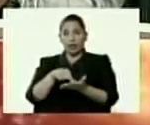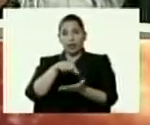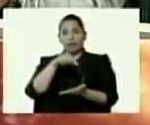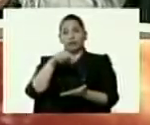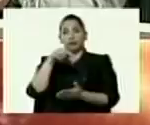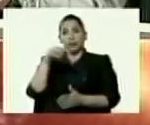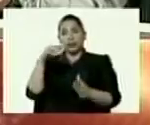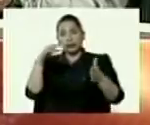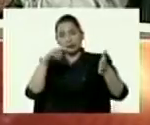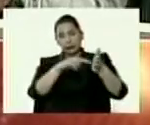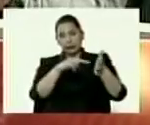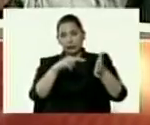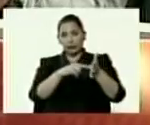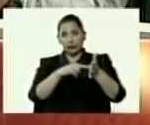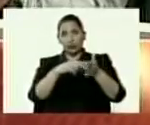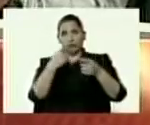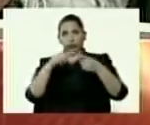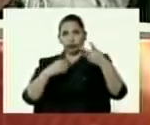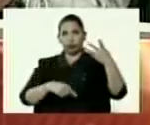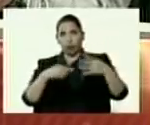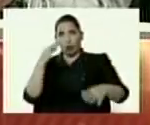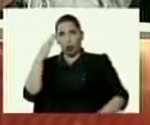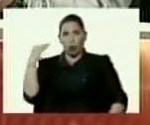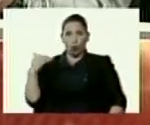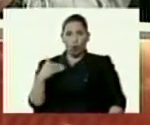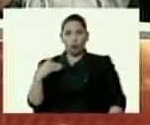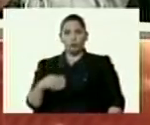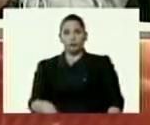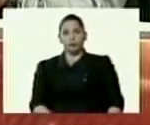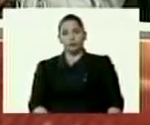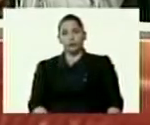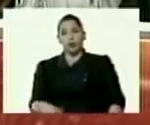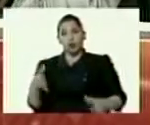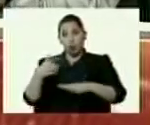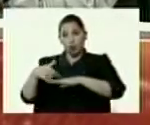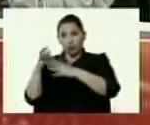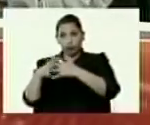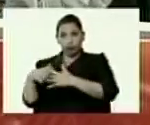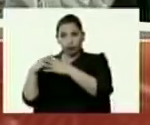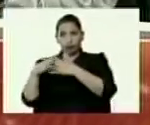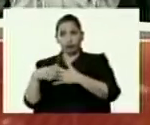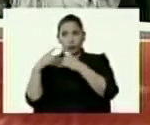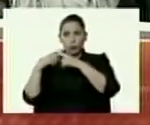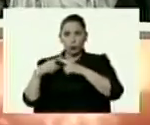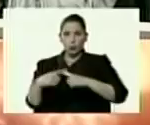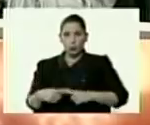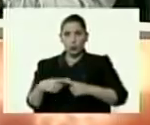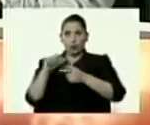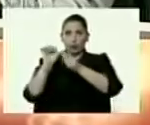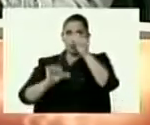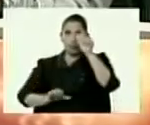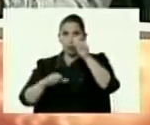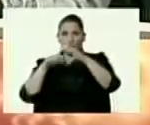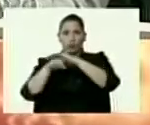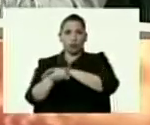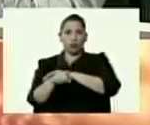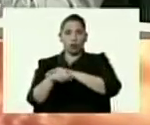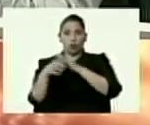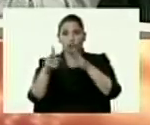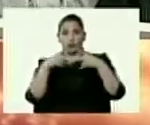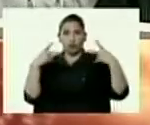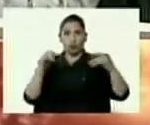y Corea del Norte. Pero seguramente el gobierno norteamericano analizará con detalle el contenido de los documentos